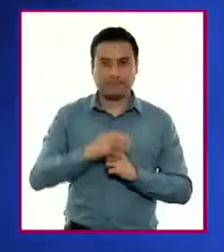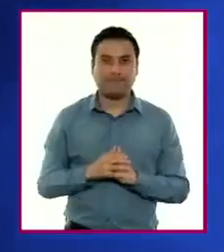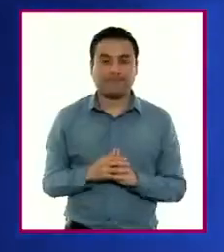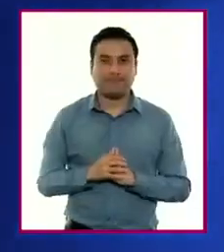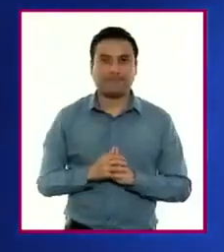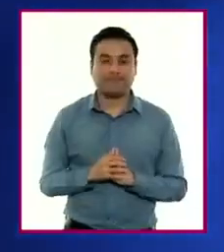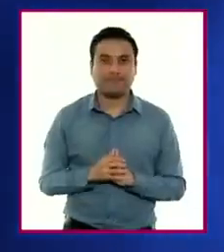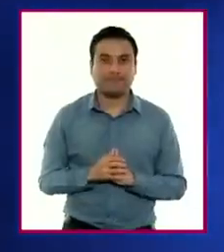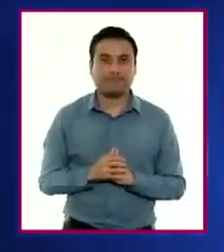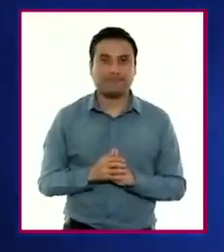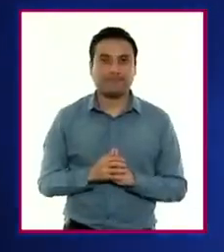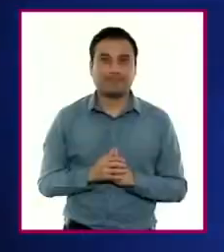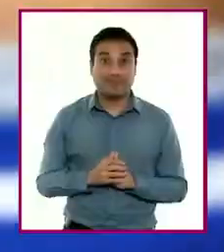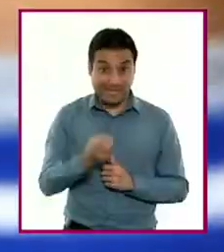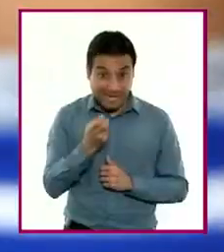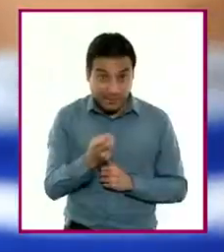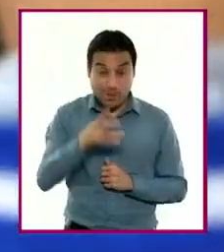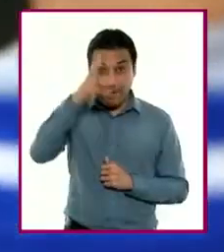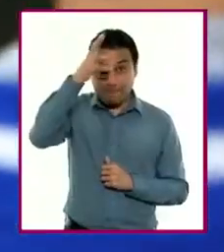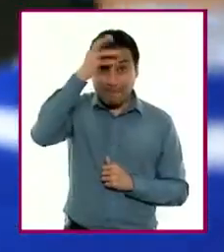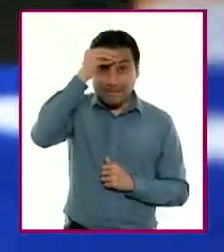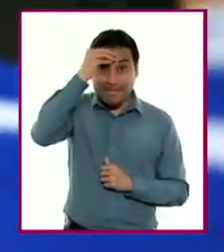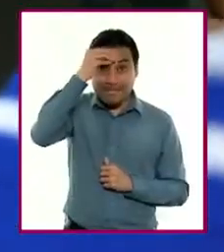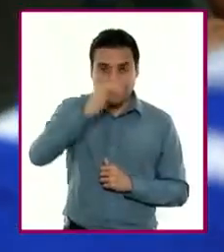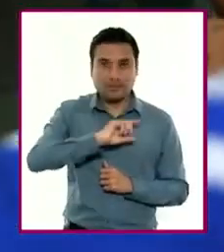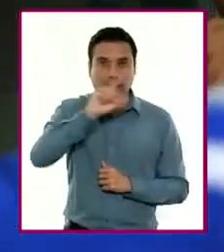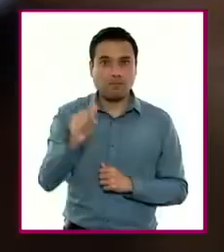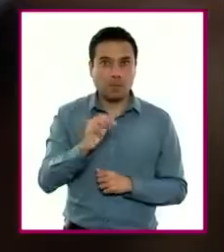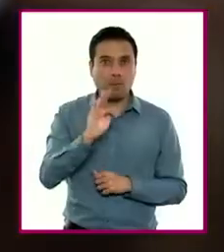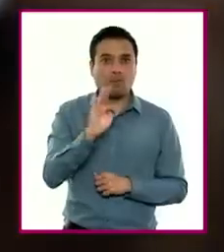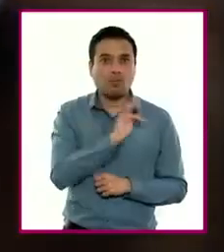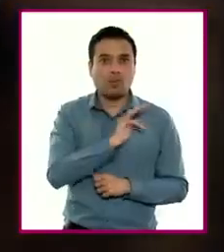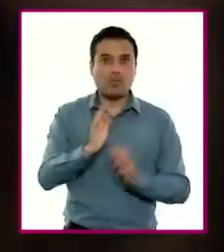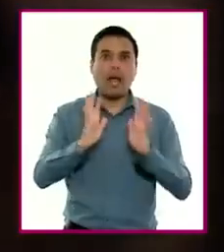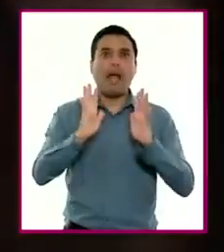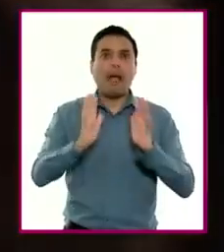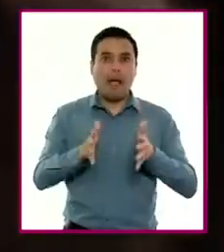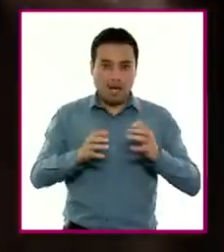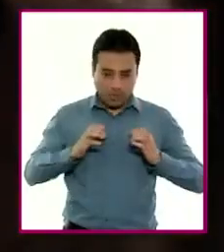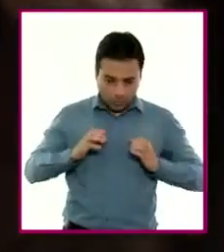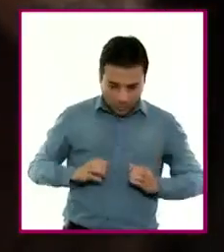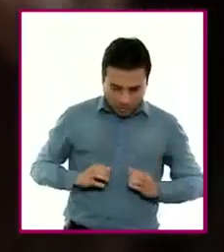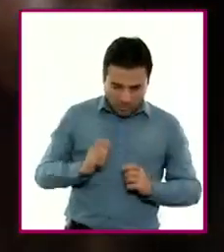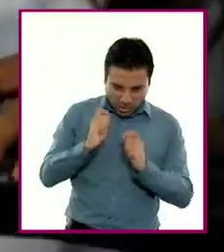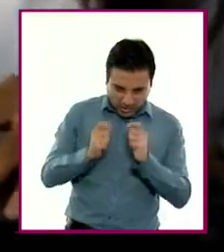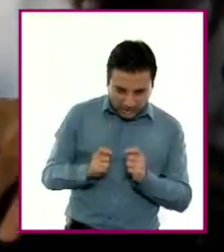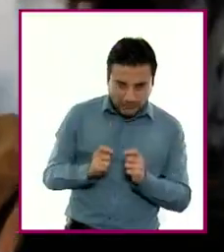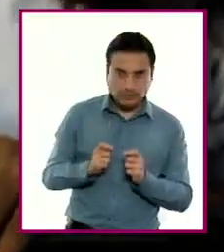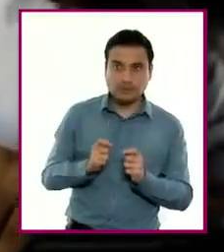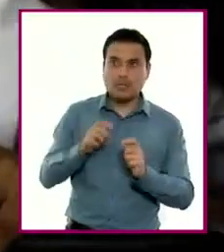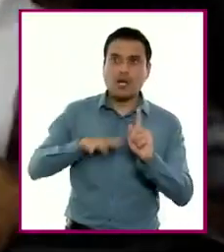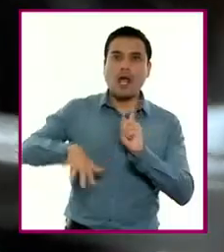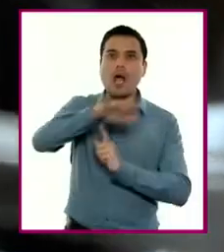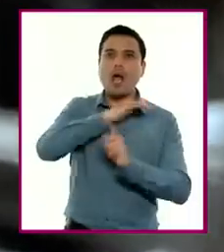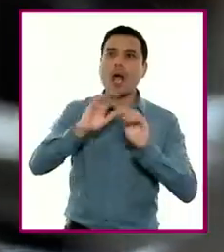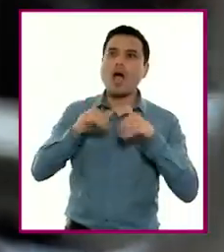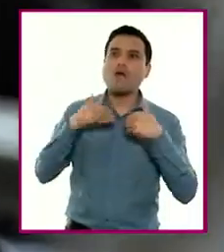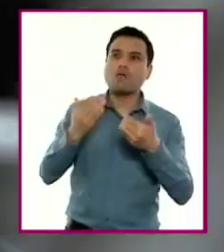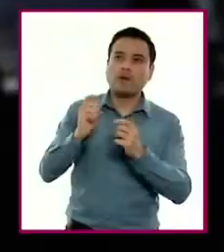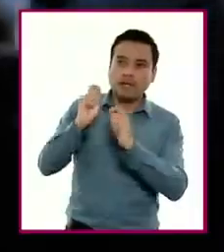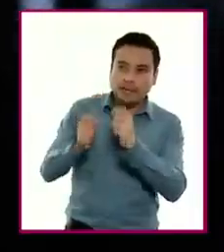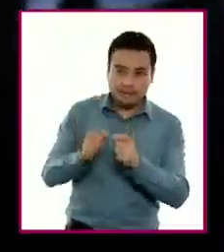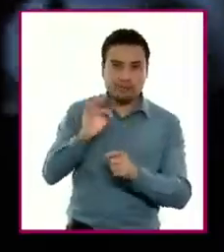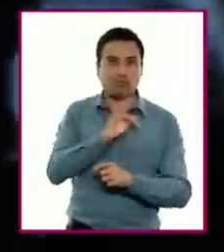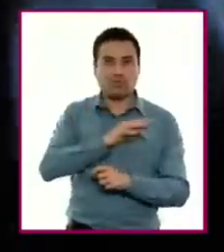Estas explicaciones brindan la posibilidad de empezar a entender lo que ocurre en nuestro organismo y el mundo en el que vivimos,